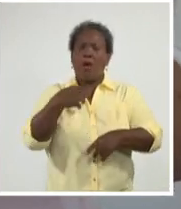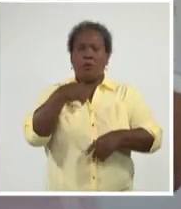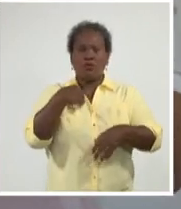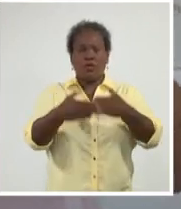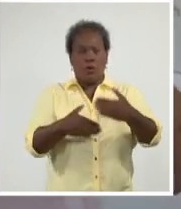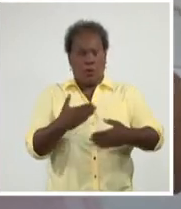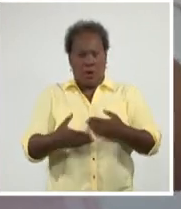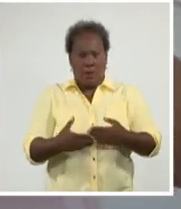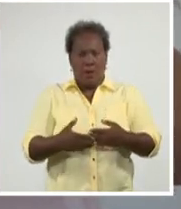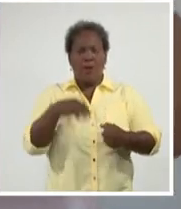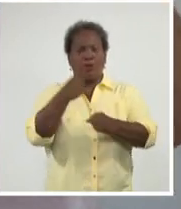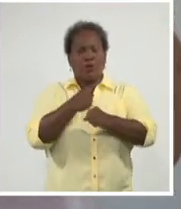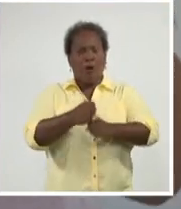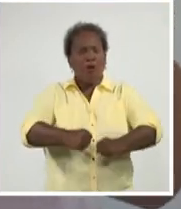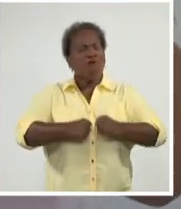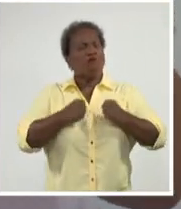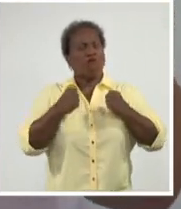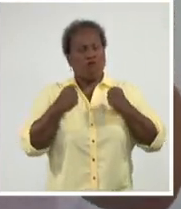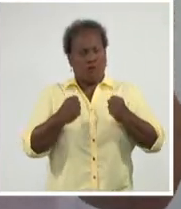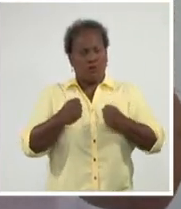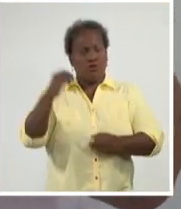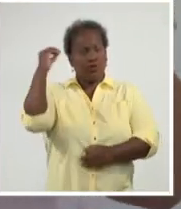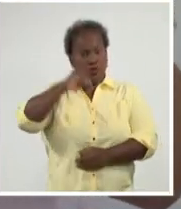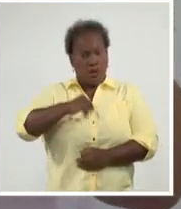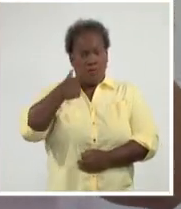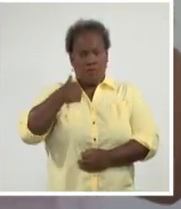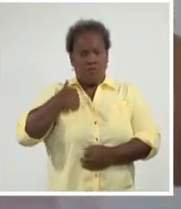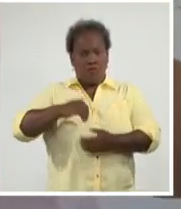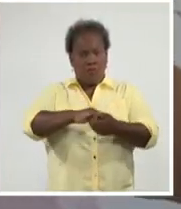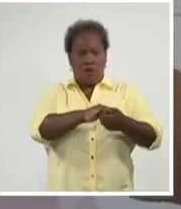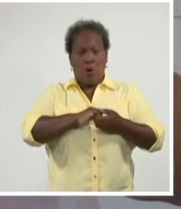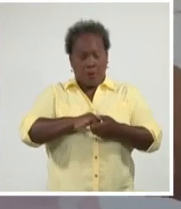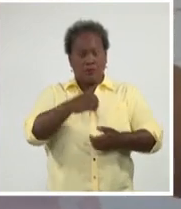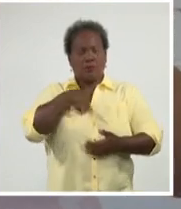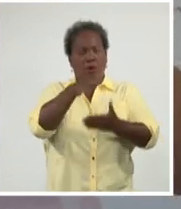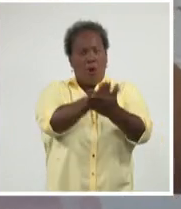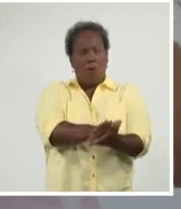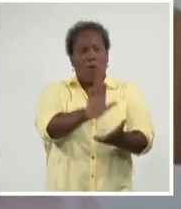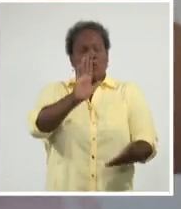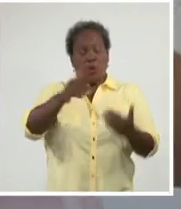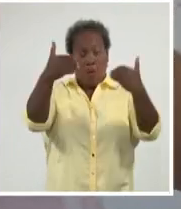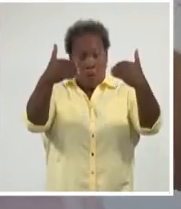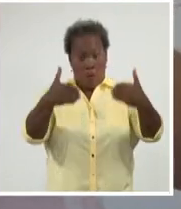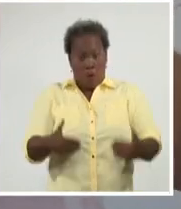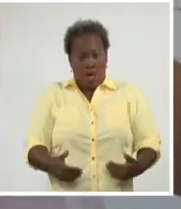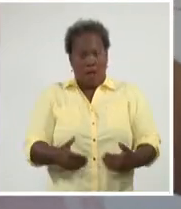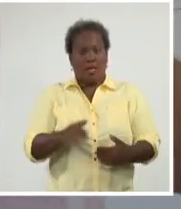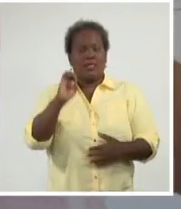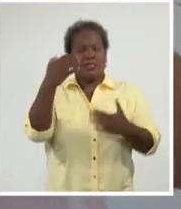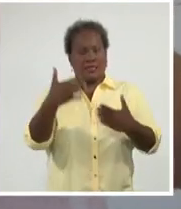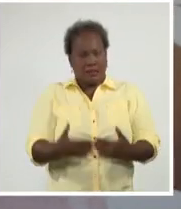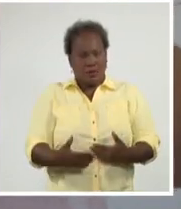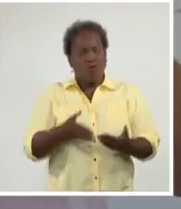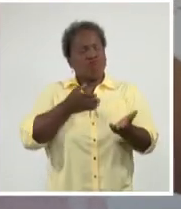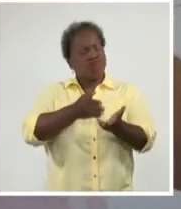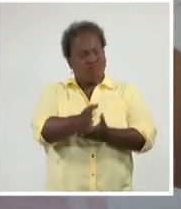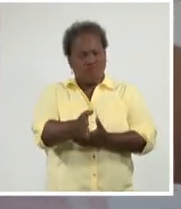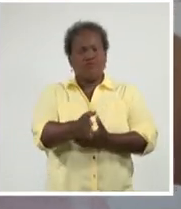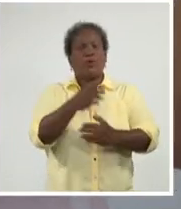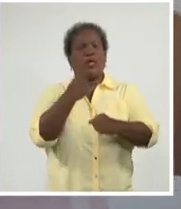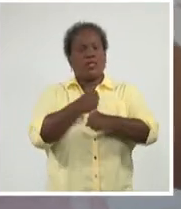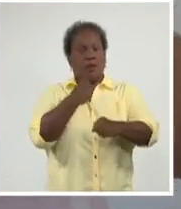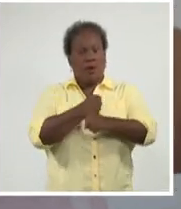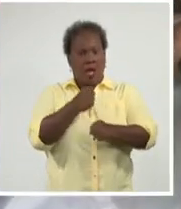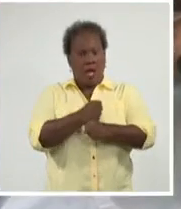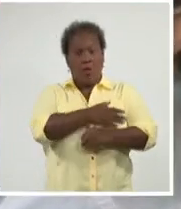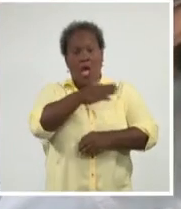pero hemos dado todo. Y yo sé que todos mis compañeros tienen el compromiso moral, ético y revolucionario de seguir al frente en esta tarea